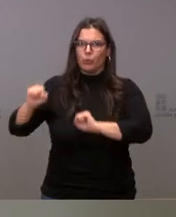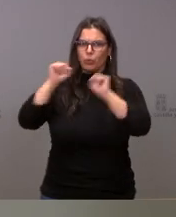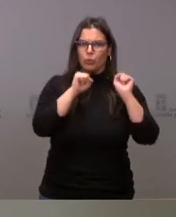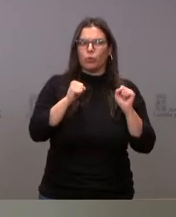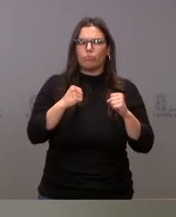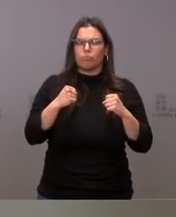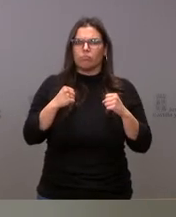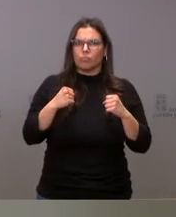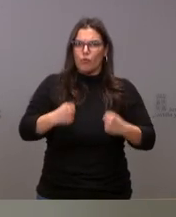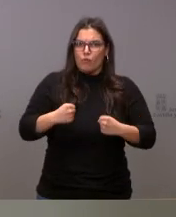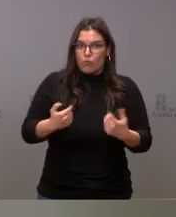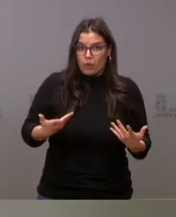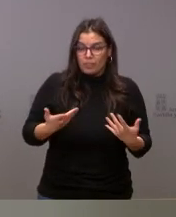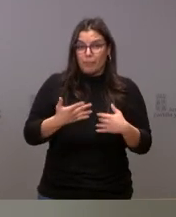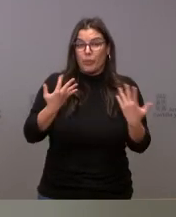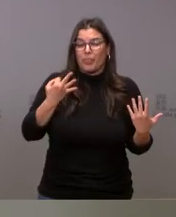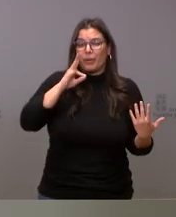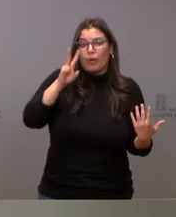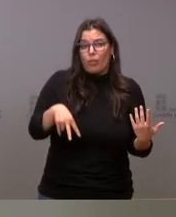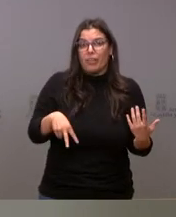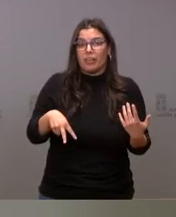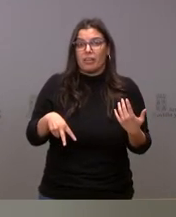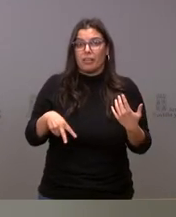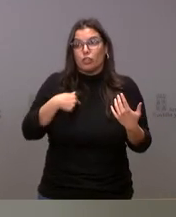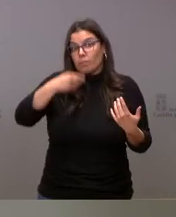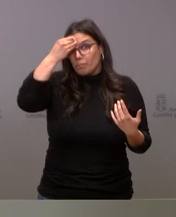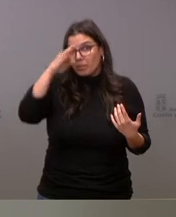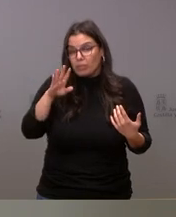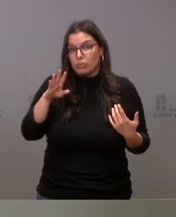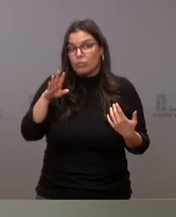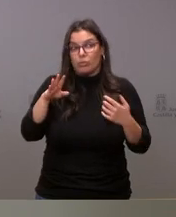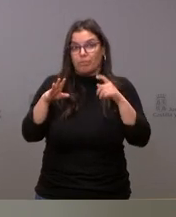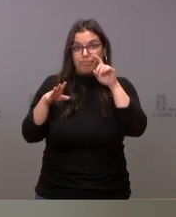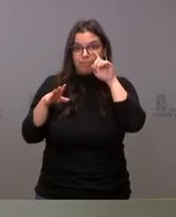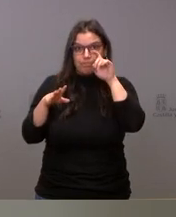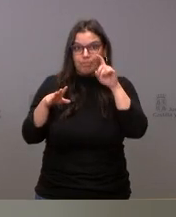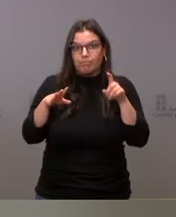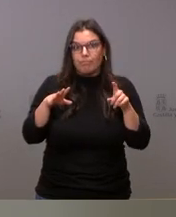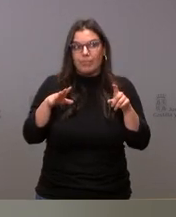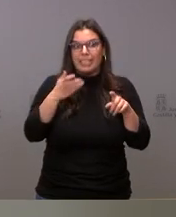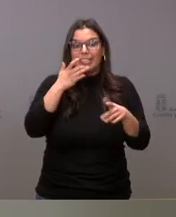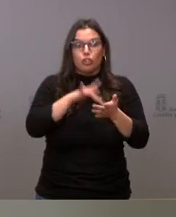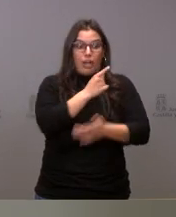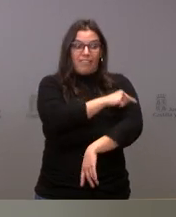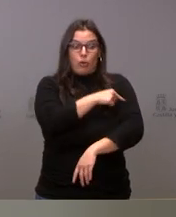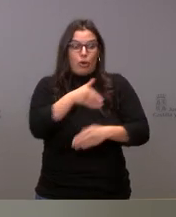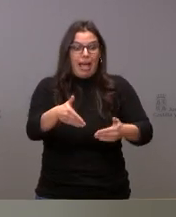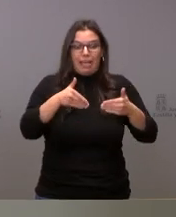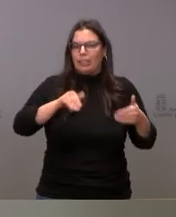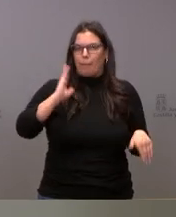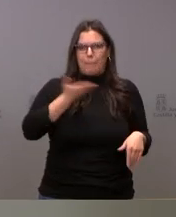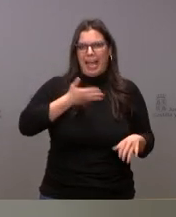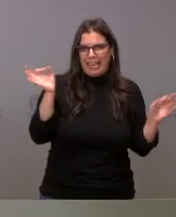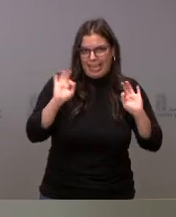Y, bueno, hemos de reconocer que yo creo que nadie, o sea, no se ha hecho mal, no se ha hecho mal, las